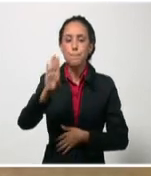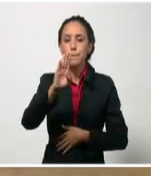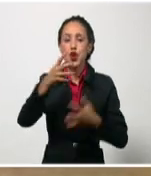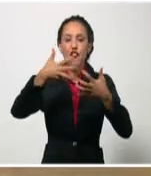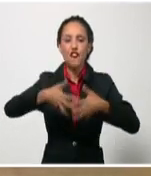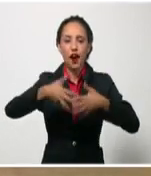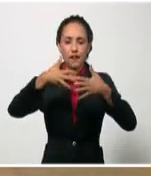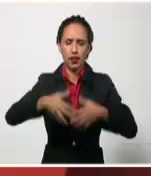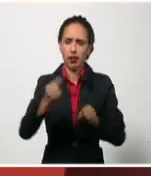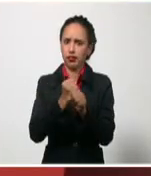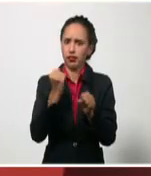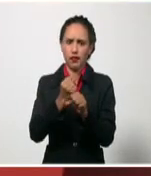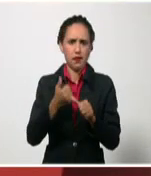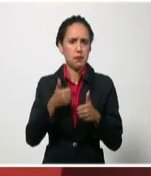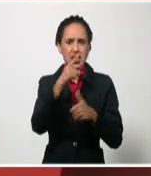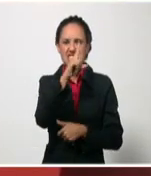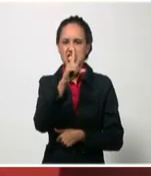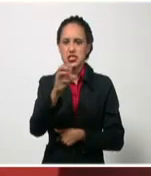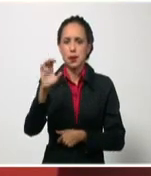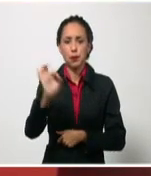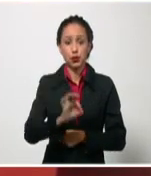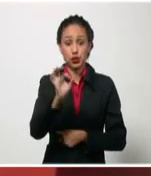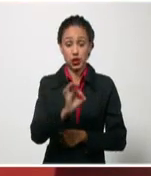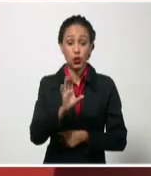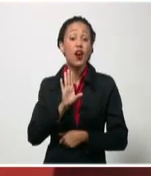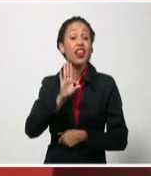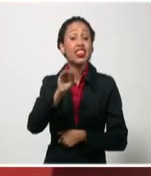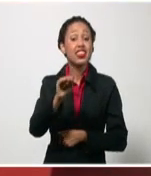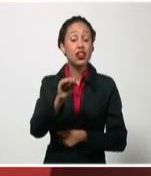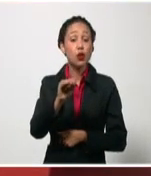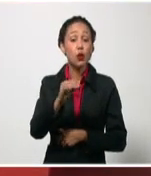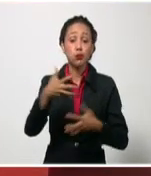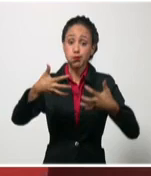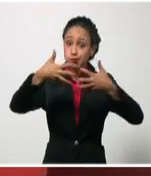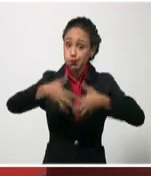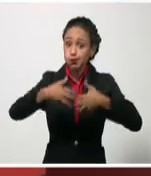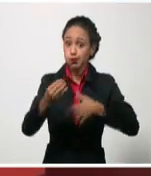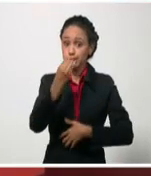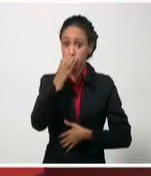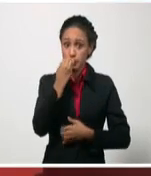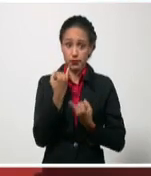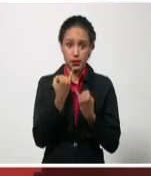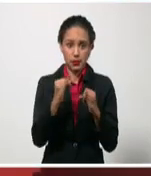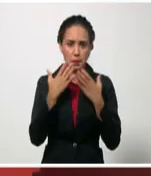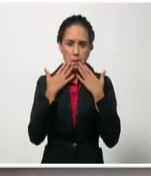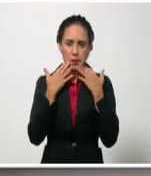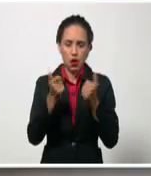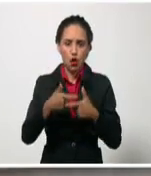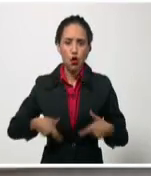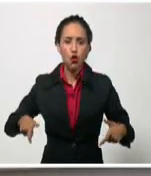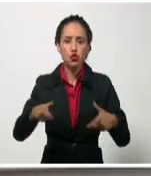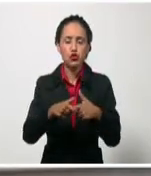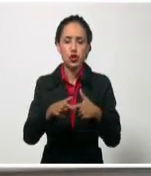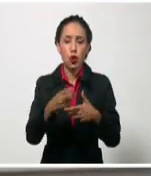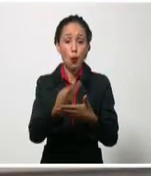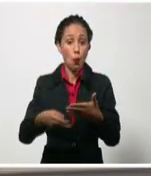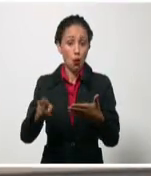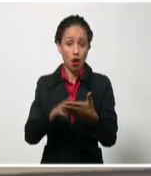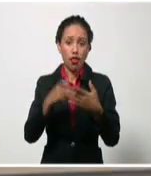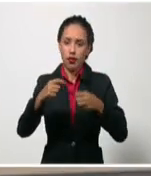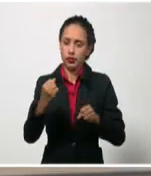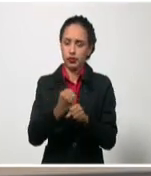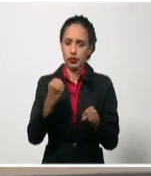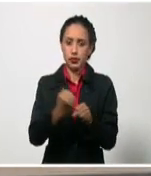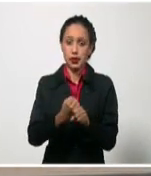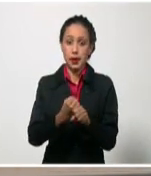capacidad y señaló que la soberanía alimentaria se concreta a nivel de consejos populares. Por su parte, el viceprimer ministro y